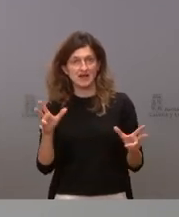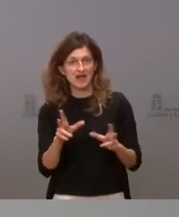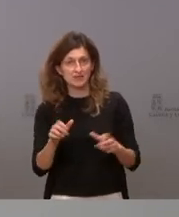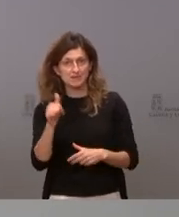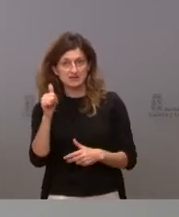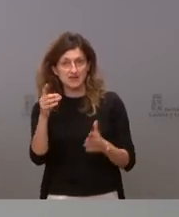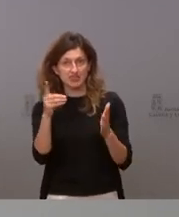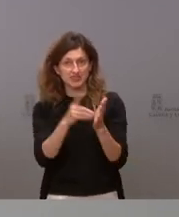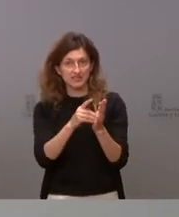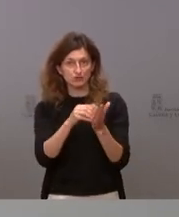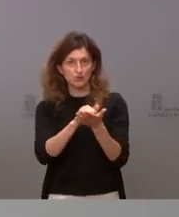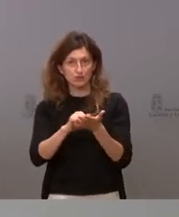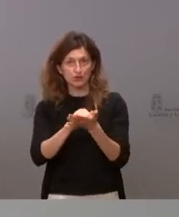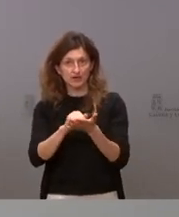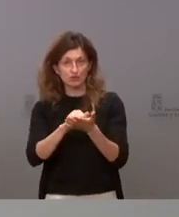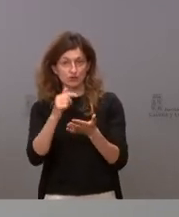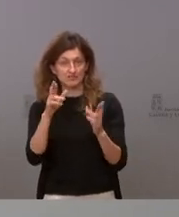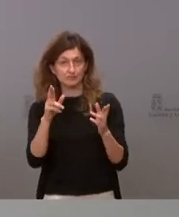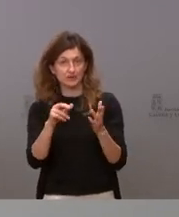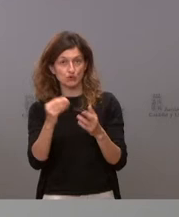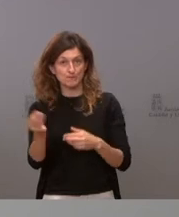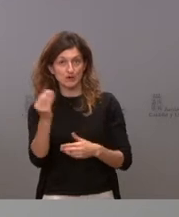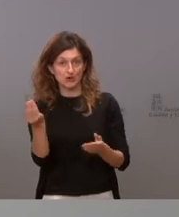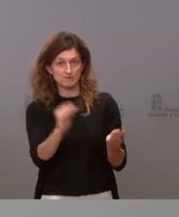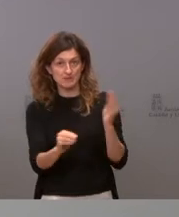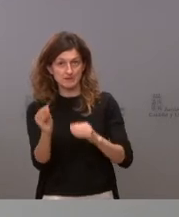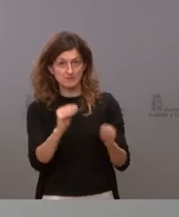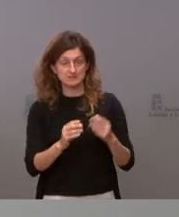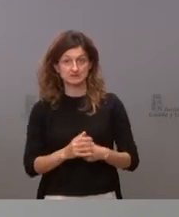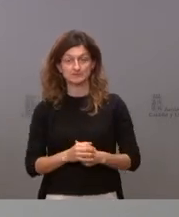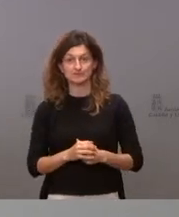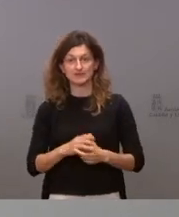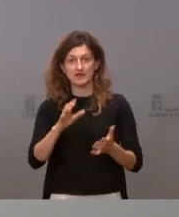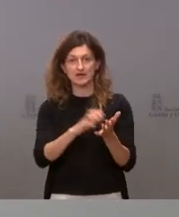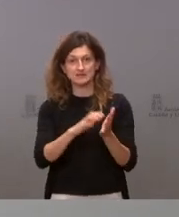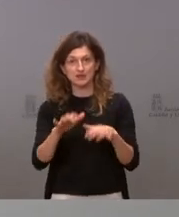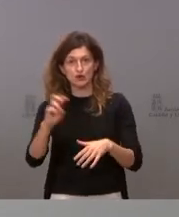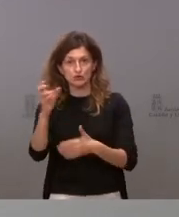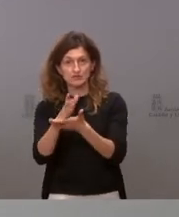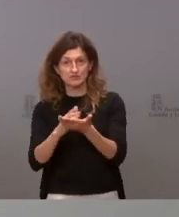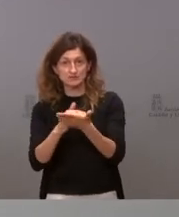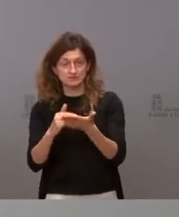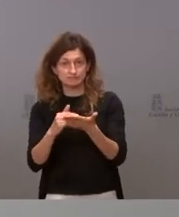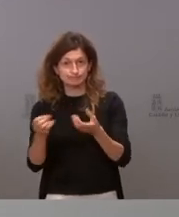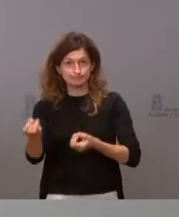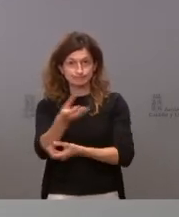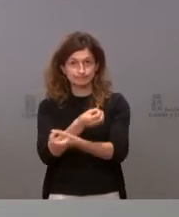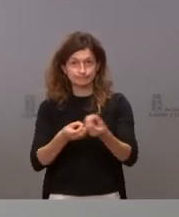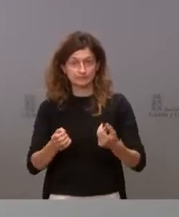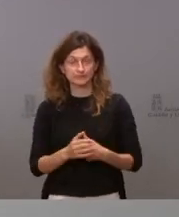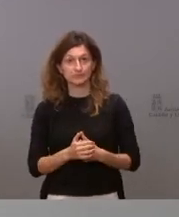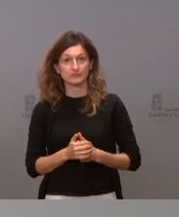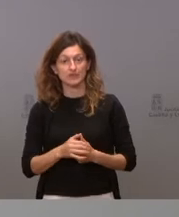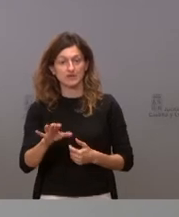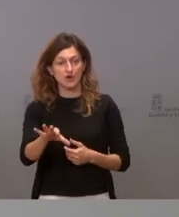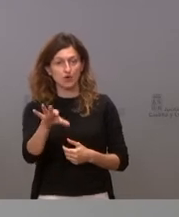aparece en el Real Decreto. borrador que espero que se mejore con las aportaciones, en este caso, de Castilla y León y de otras comunidades autónomas, porque abre la opción